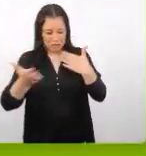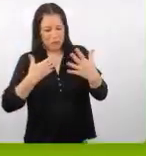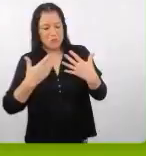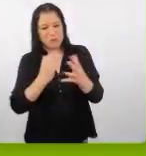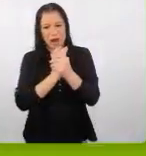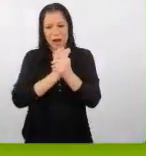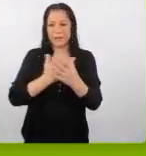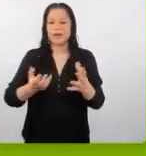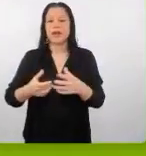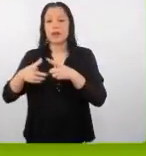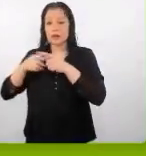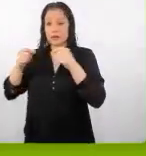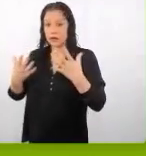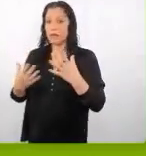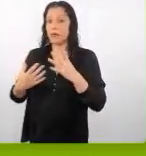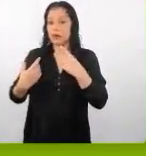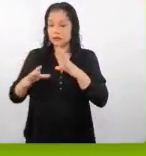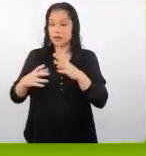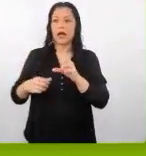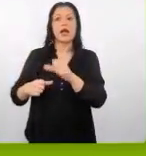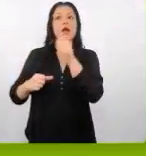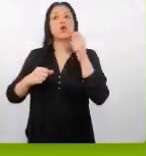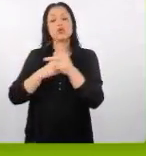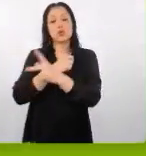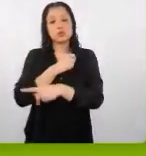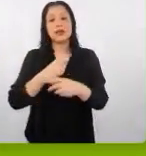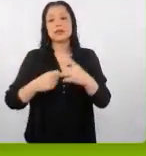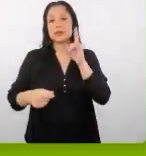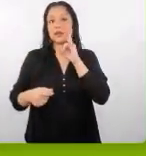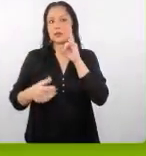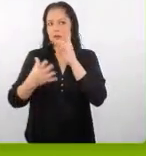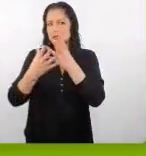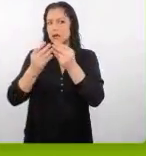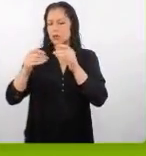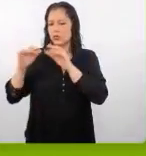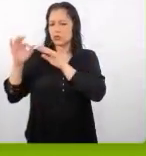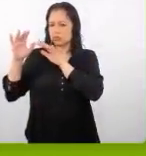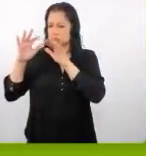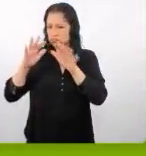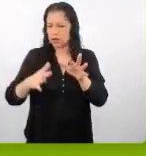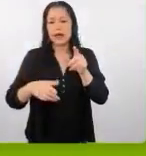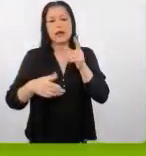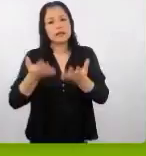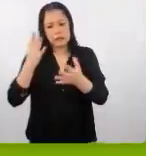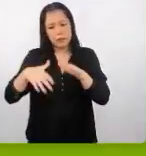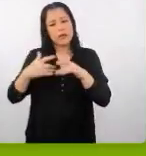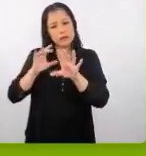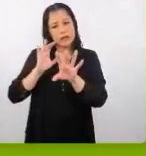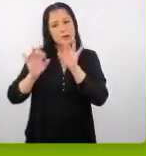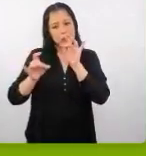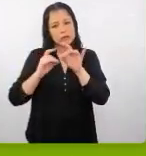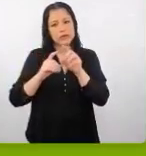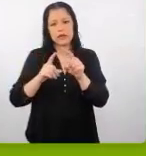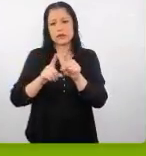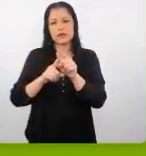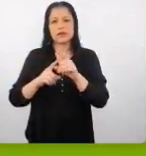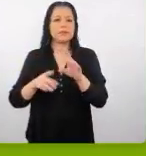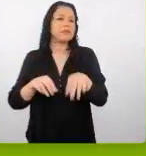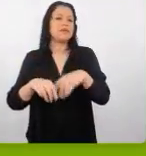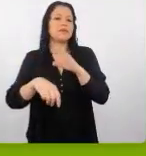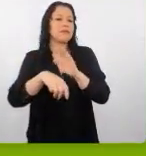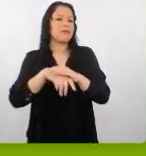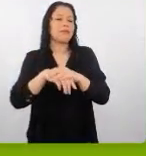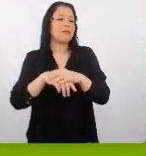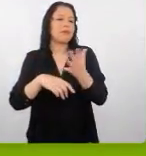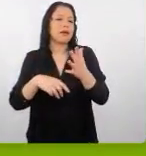si el japonés viene ya viviendo en otros países y pues Estados Unidos que hay muchos que han migrado de repente vas a encontrar que vas a ser como un americano más pero si